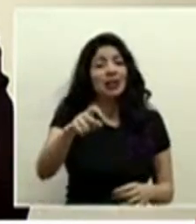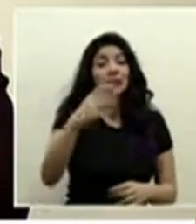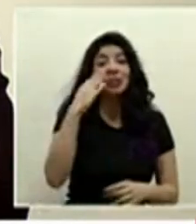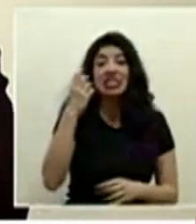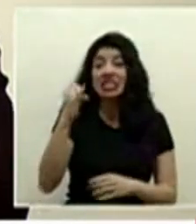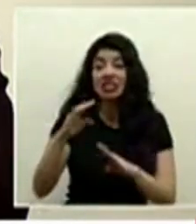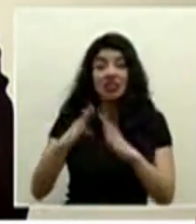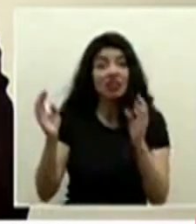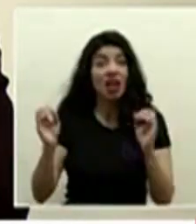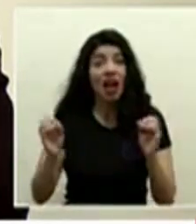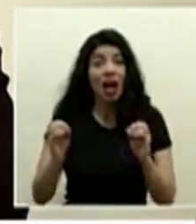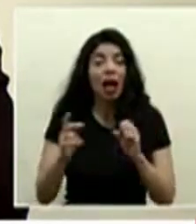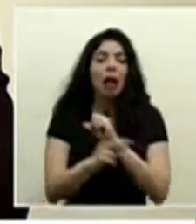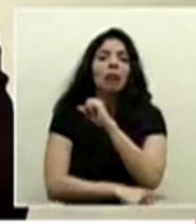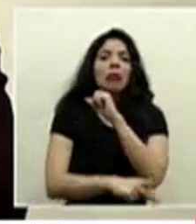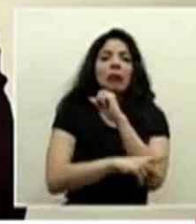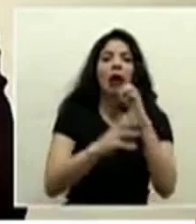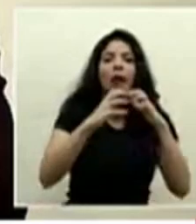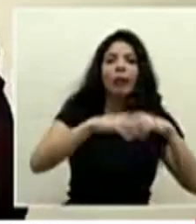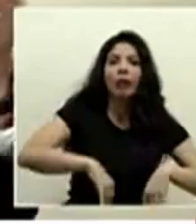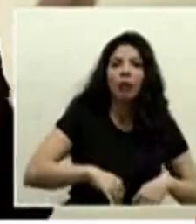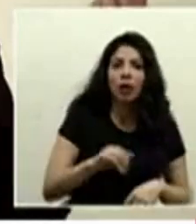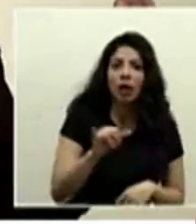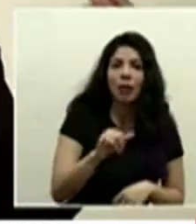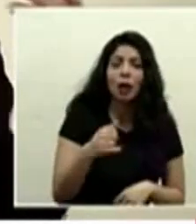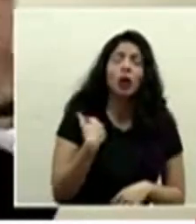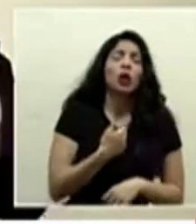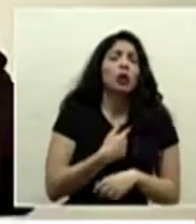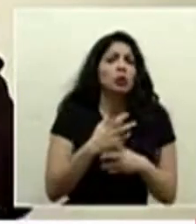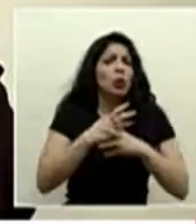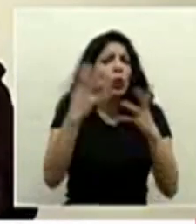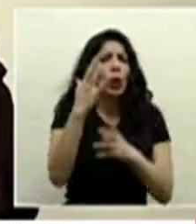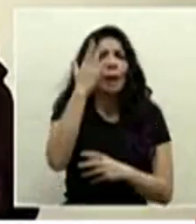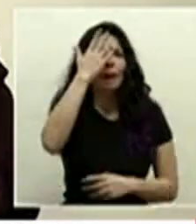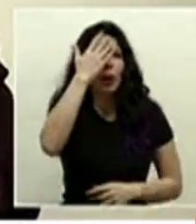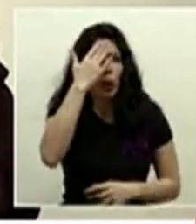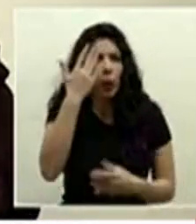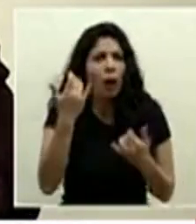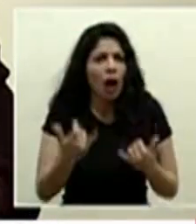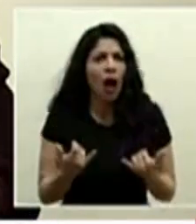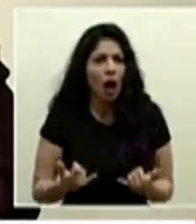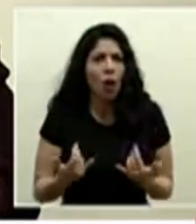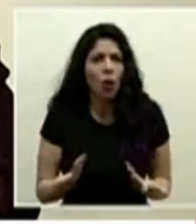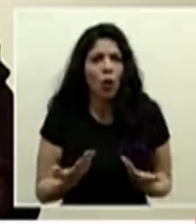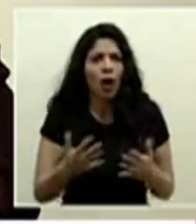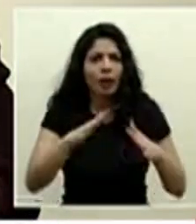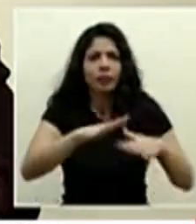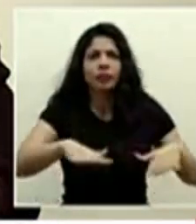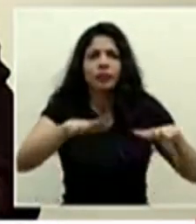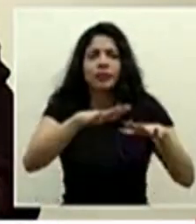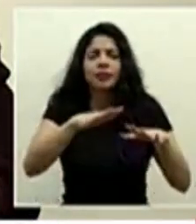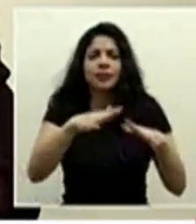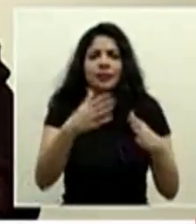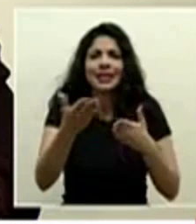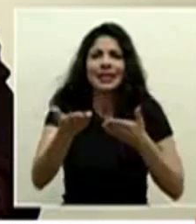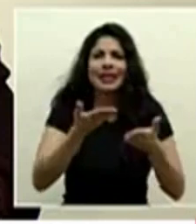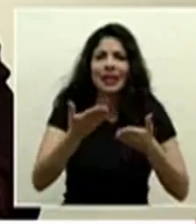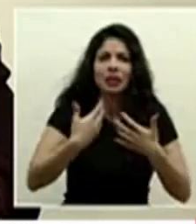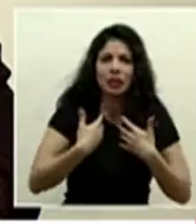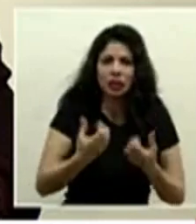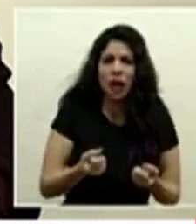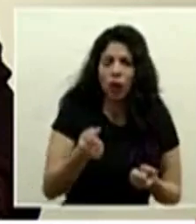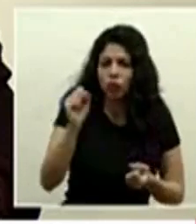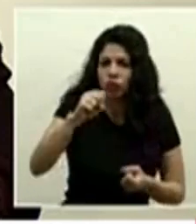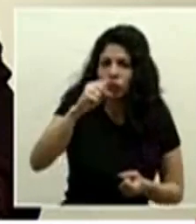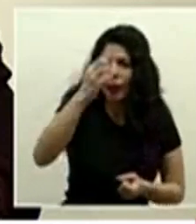el país se colapsa de otra forma claro que estamos súper preocupados por lo que puede ocurrir en nuestro sistema de servicios de salud